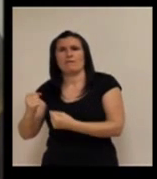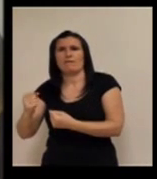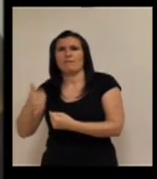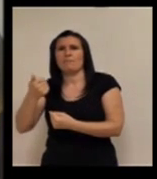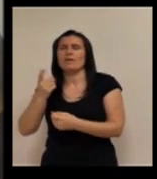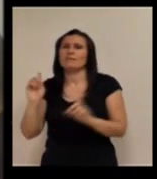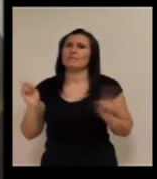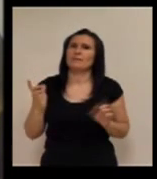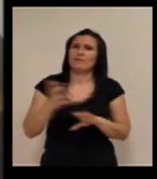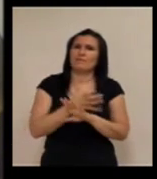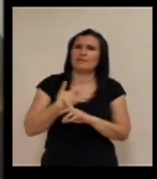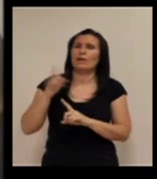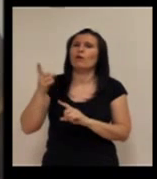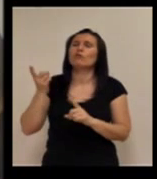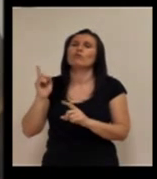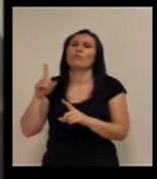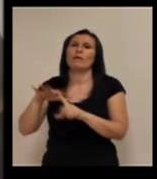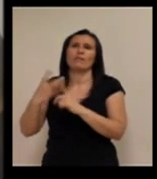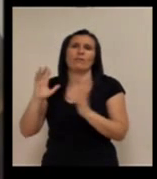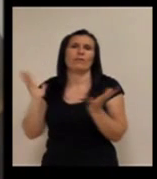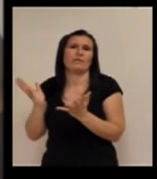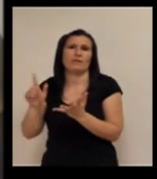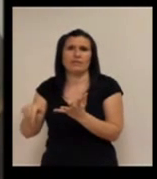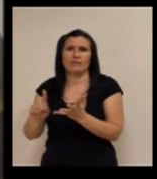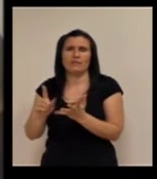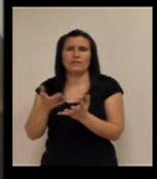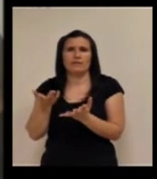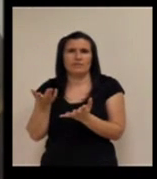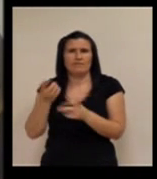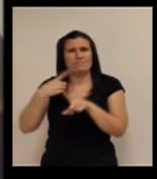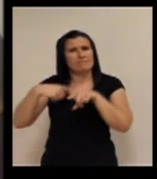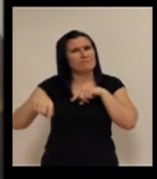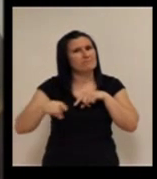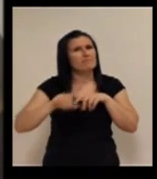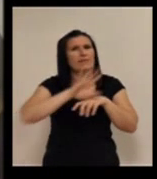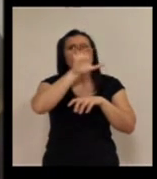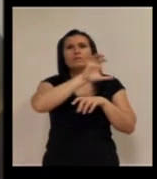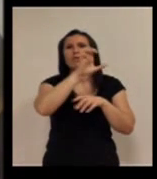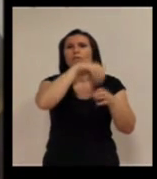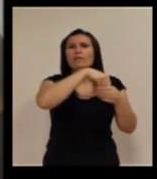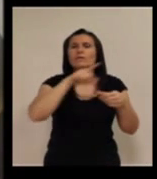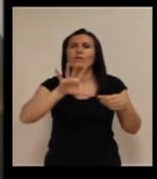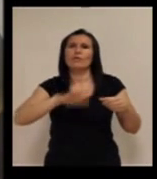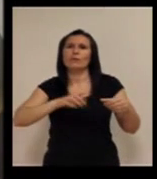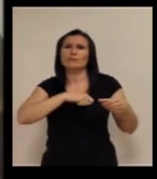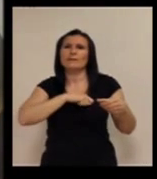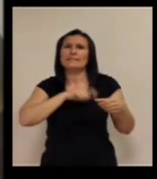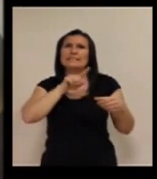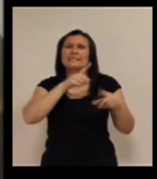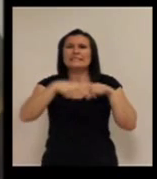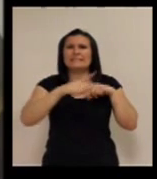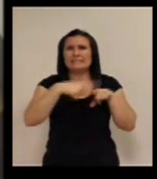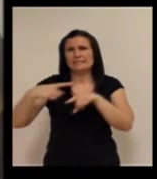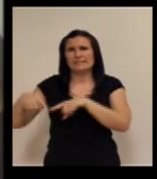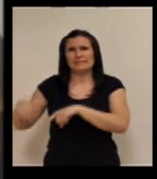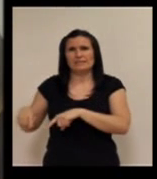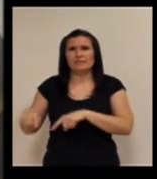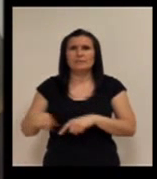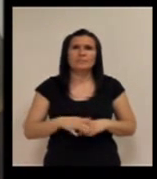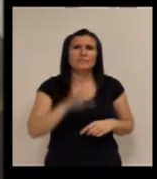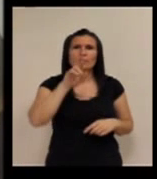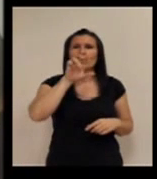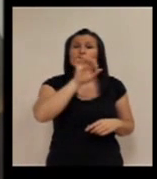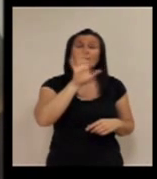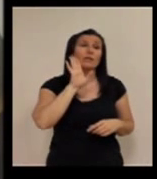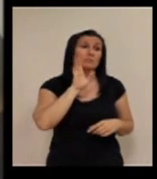preventiva que reactiva. Eso es. Tenemos una teleasistencia distinta. Un juguete al lado de la nuestra. Un juguete. Pero hay